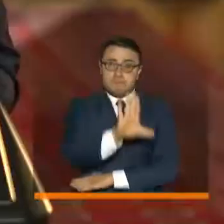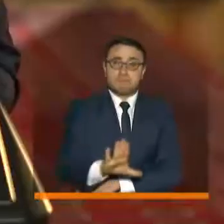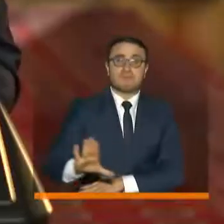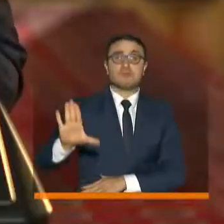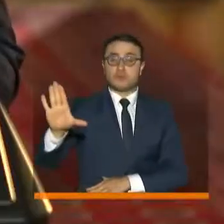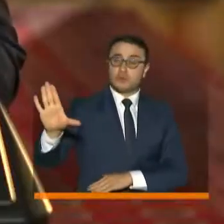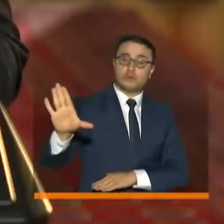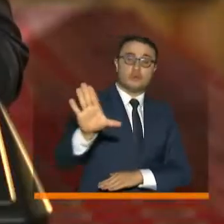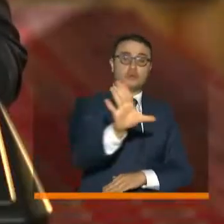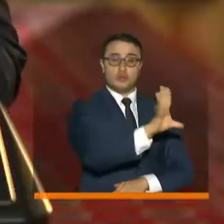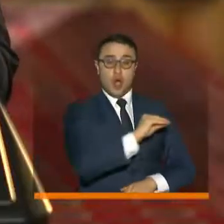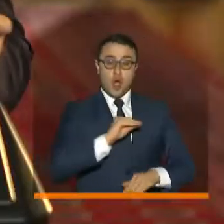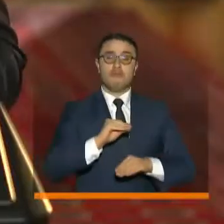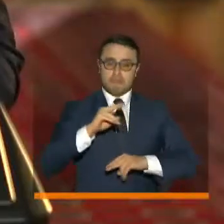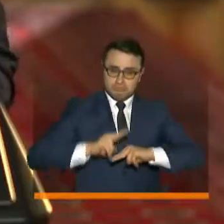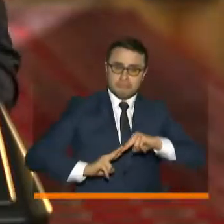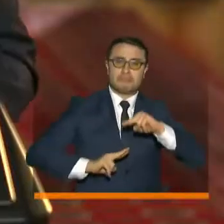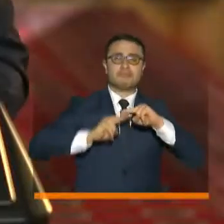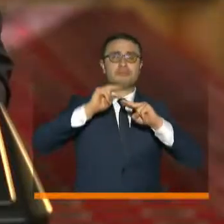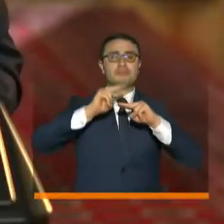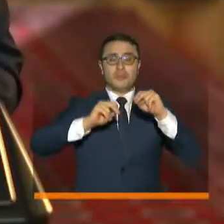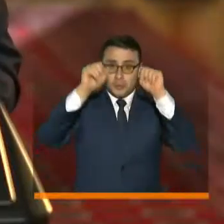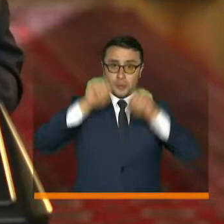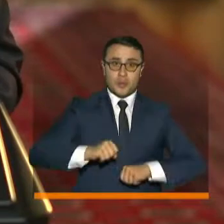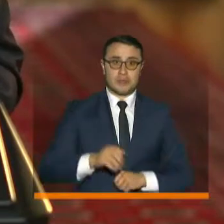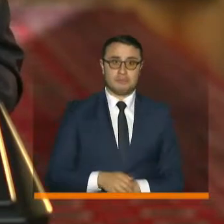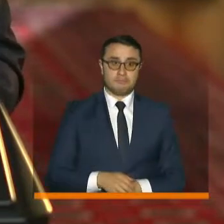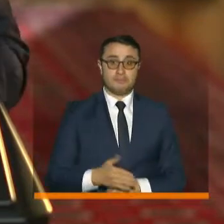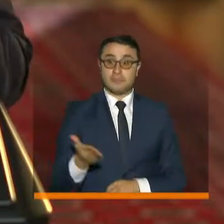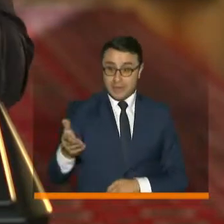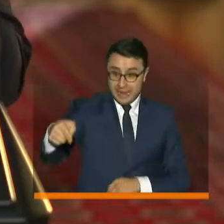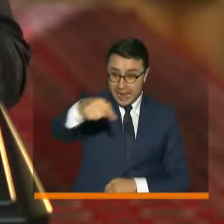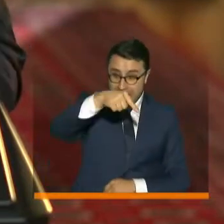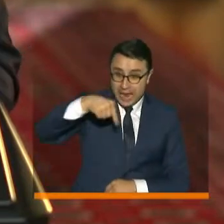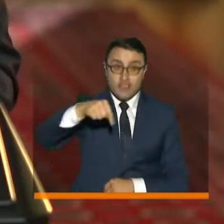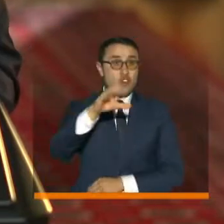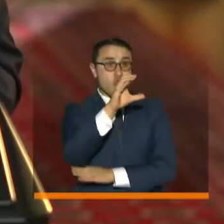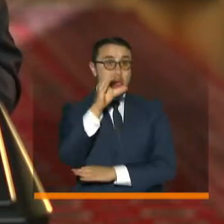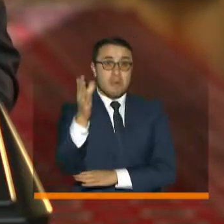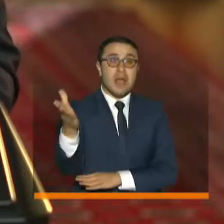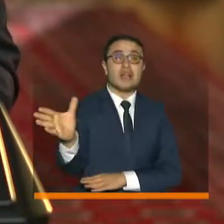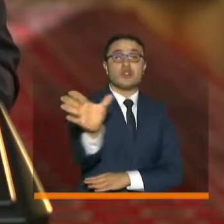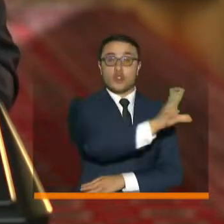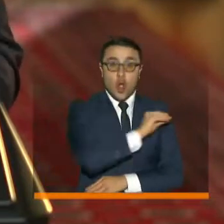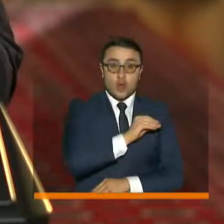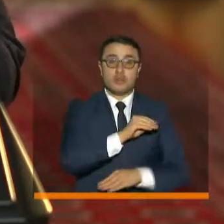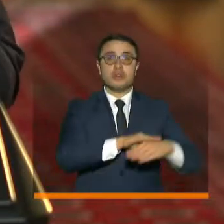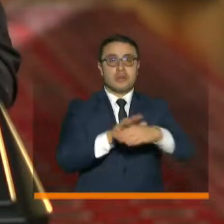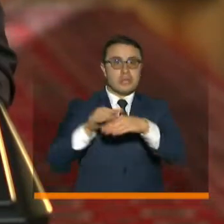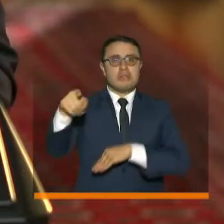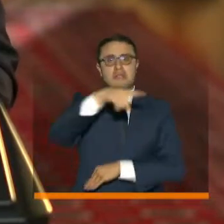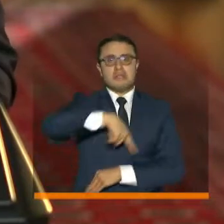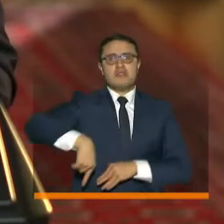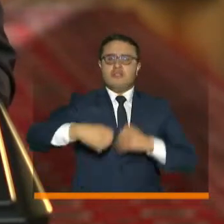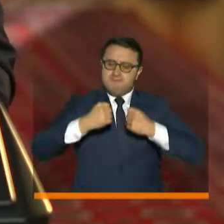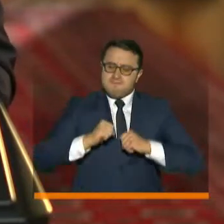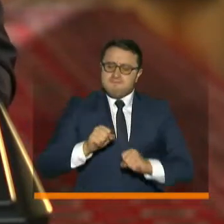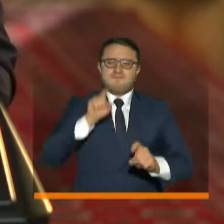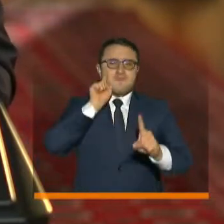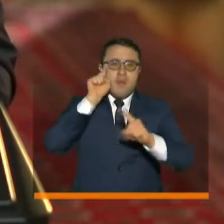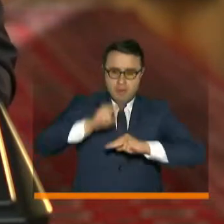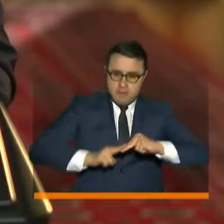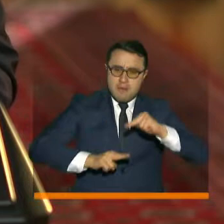A ellos y a todos los colombianos les reconocemos esa vocación para construir futuro,